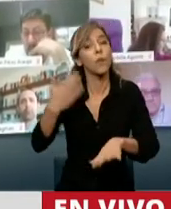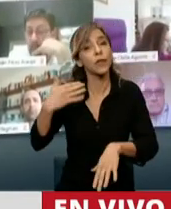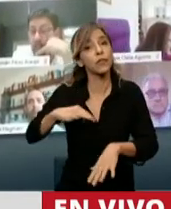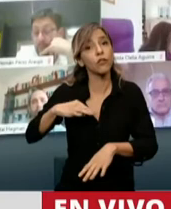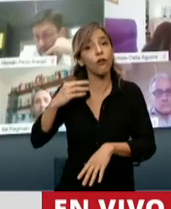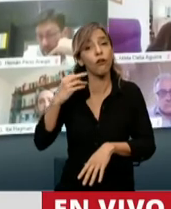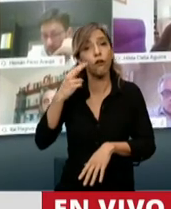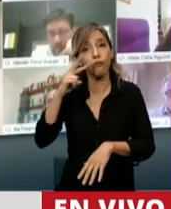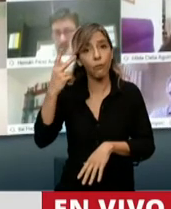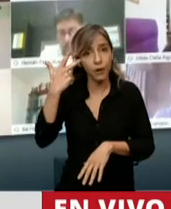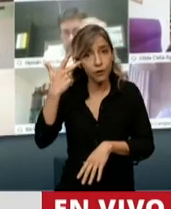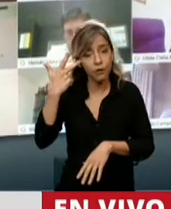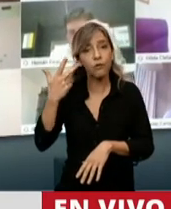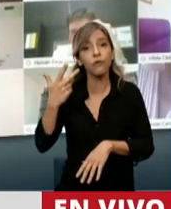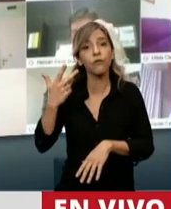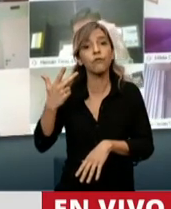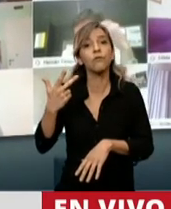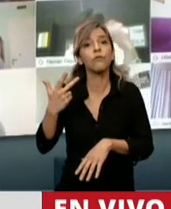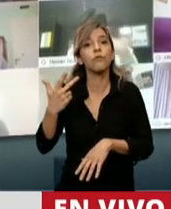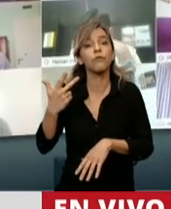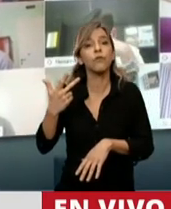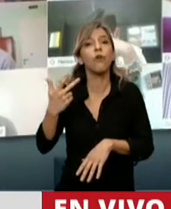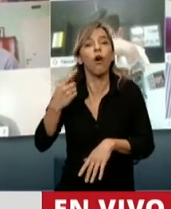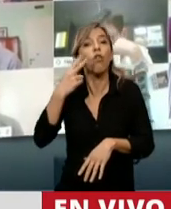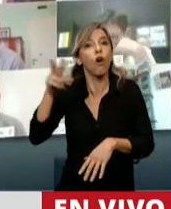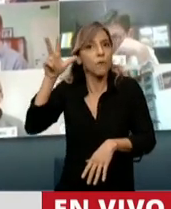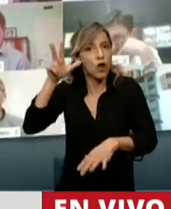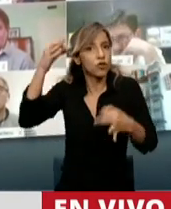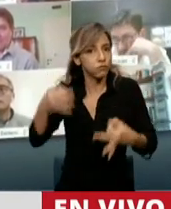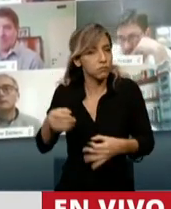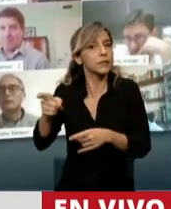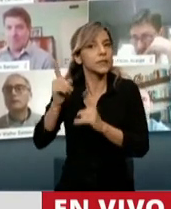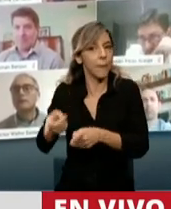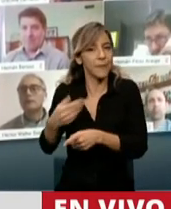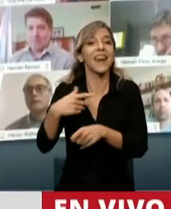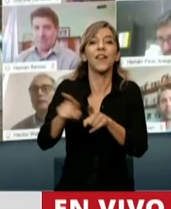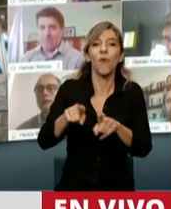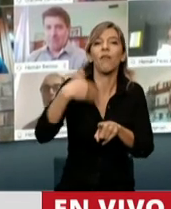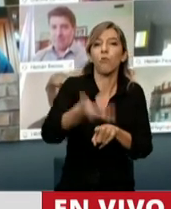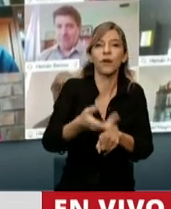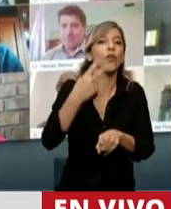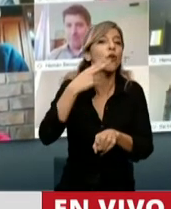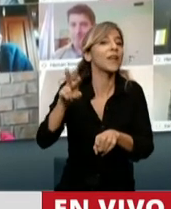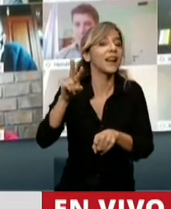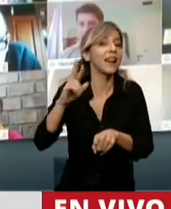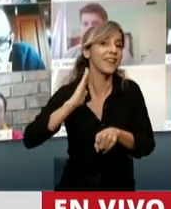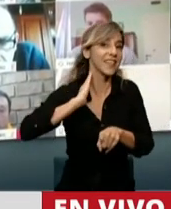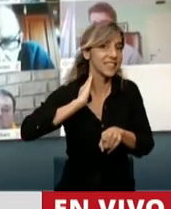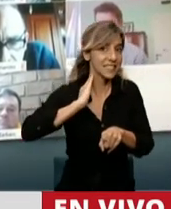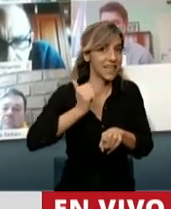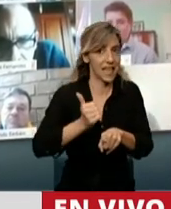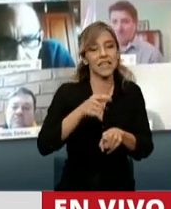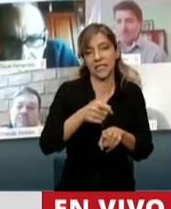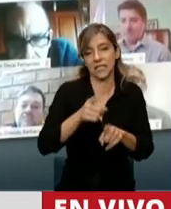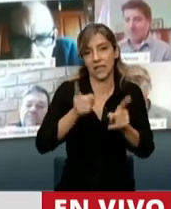también se hizo el mismo universo. Lo mismo que en el 2016, en la moratoria de Macri, es el mismo universo